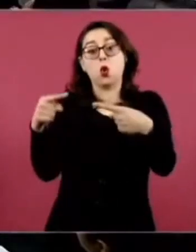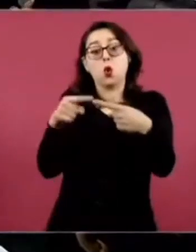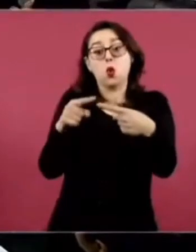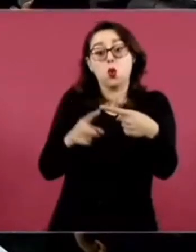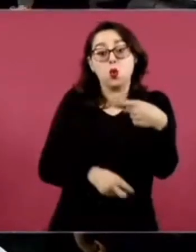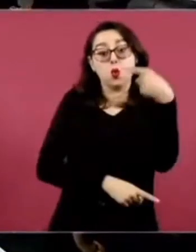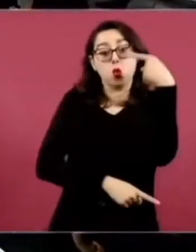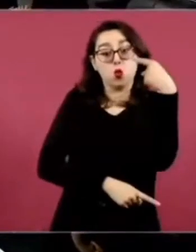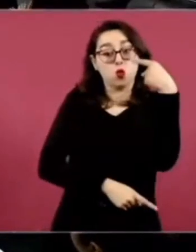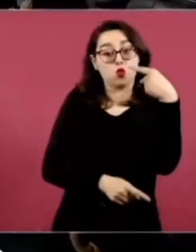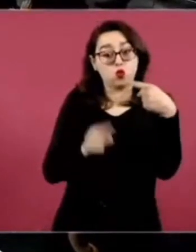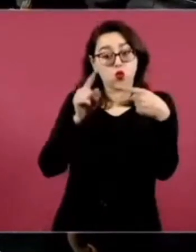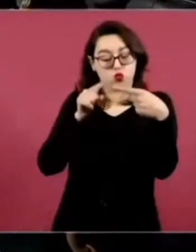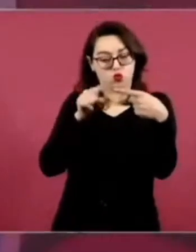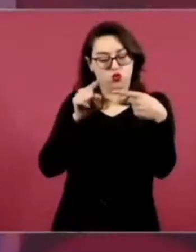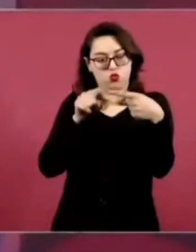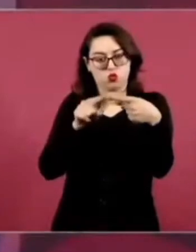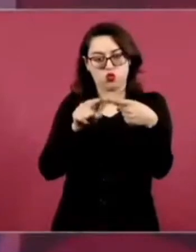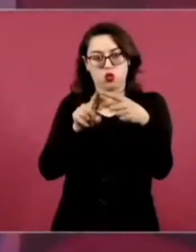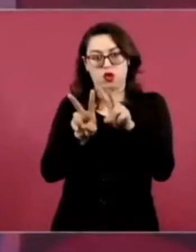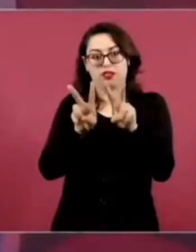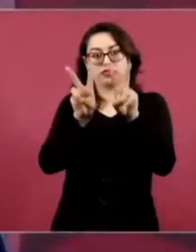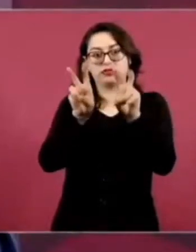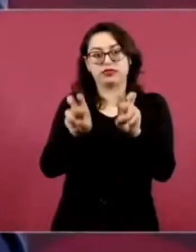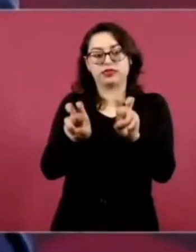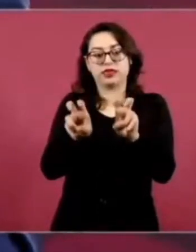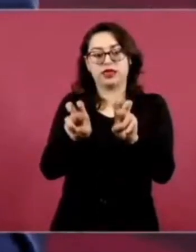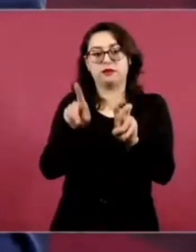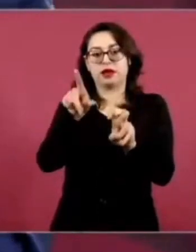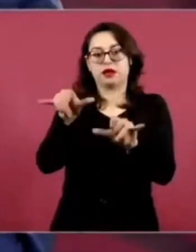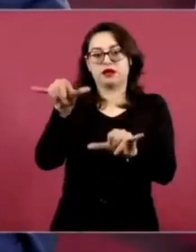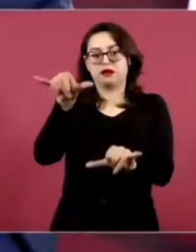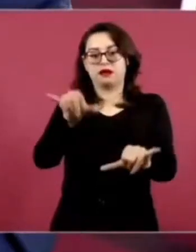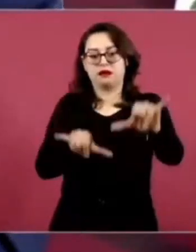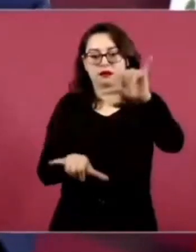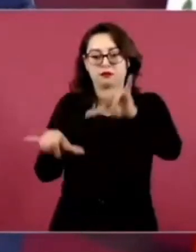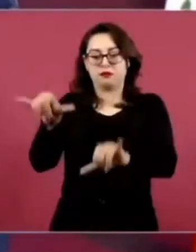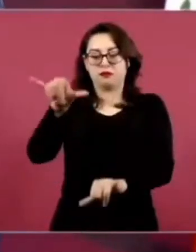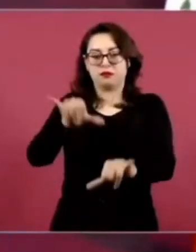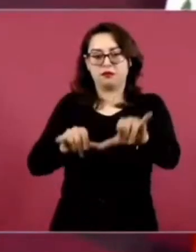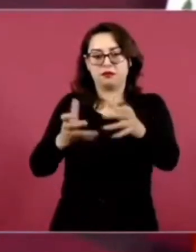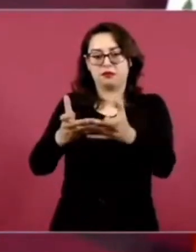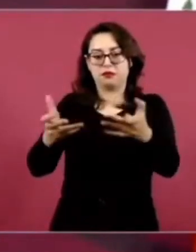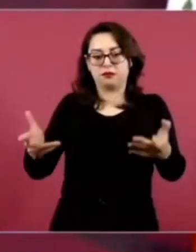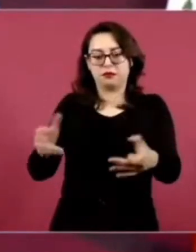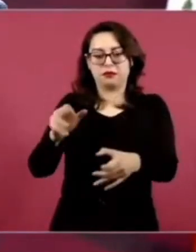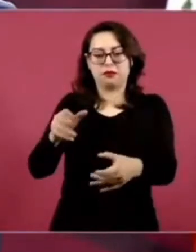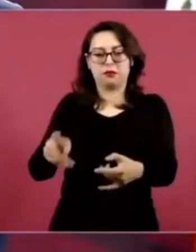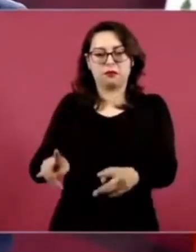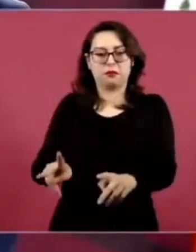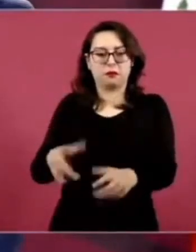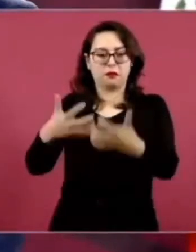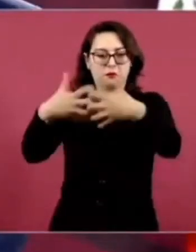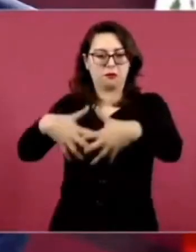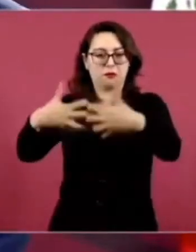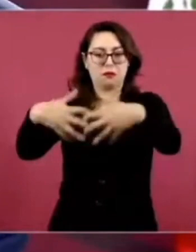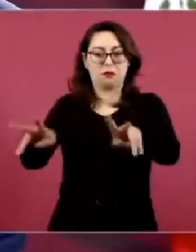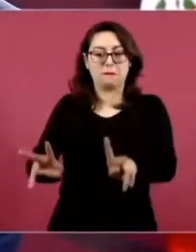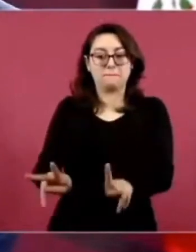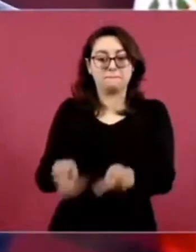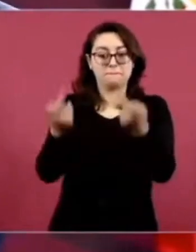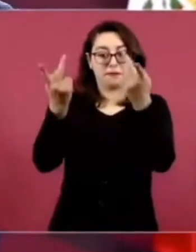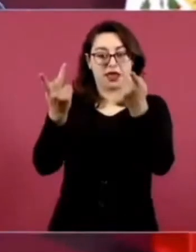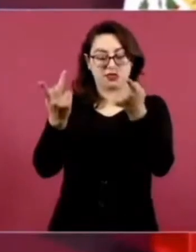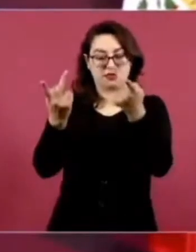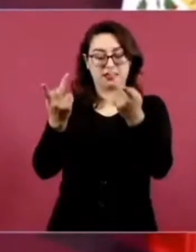venta de la planta de fertilizantes, donde está también el